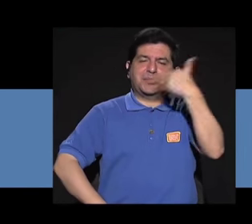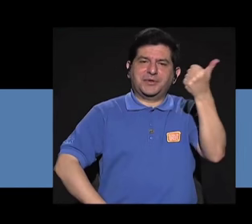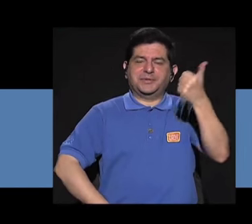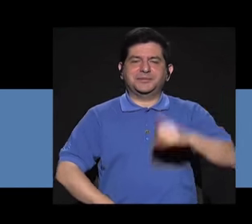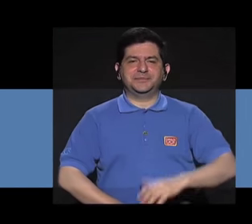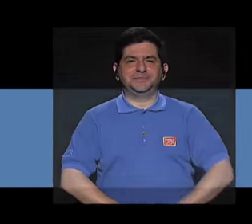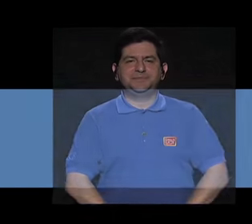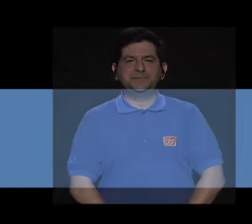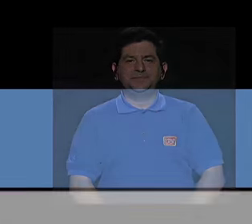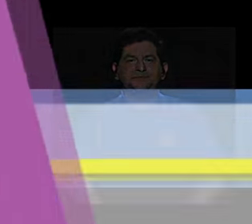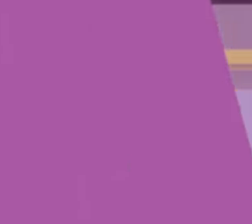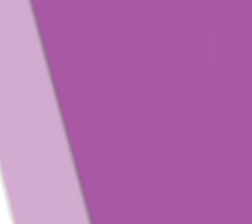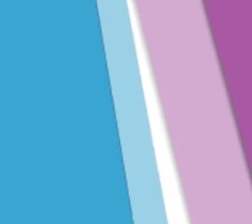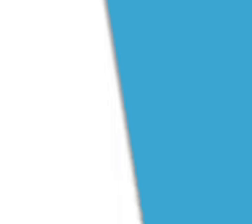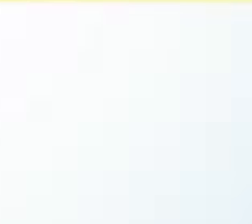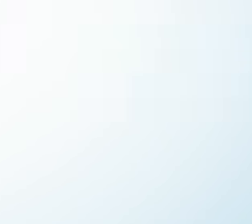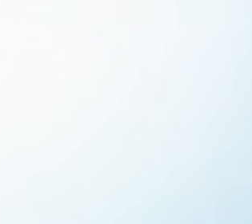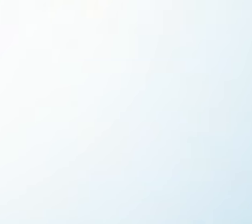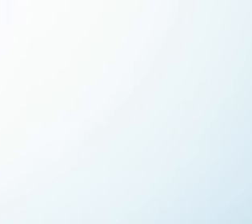de Vivir Mejor.